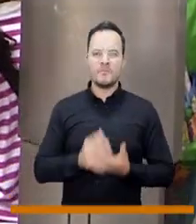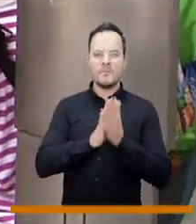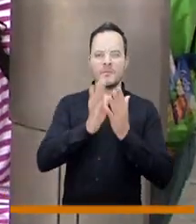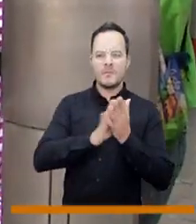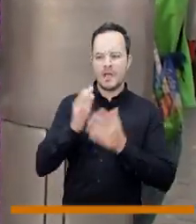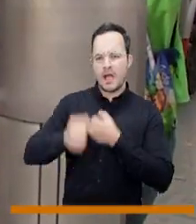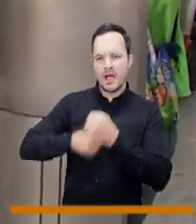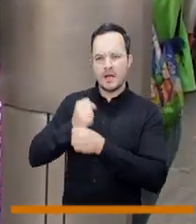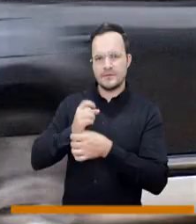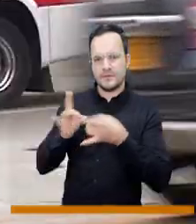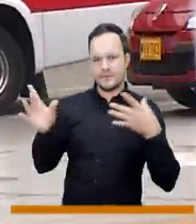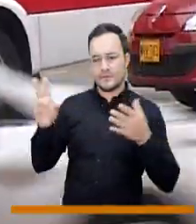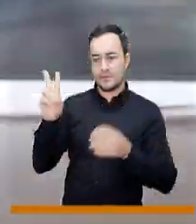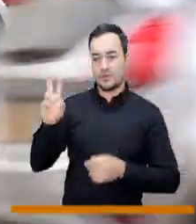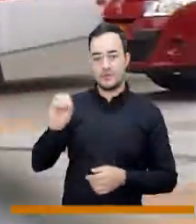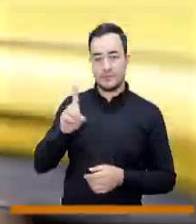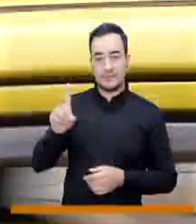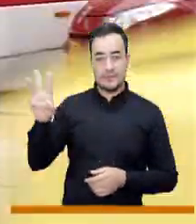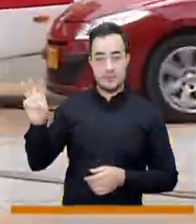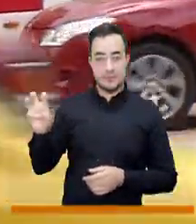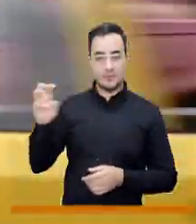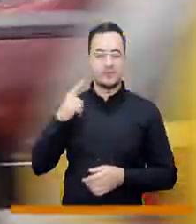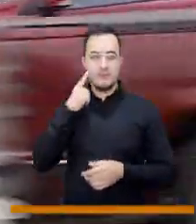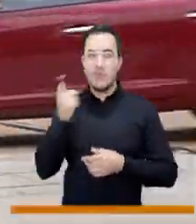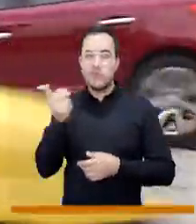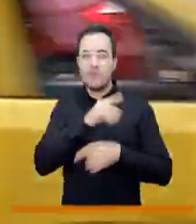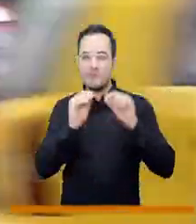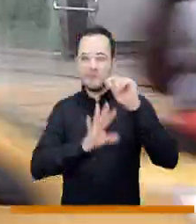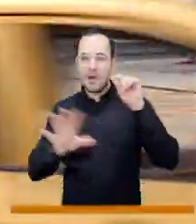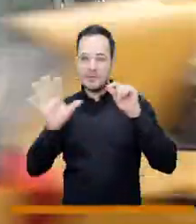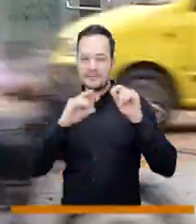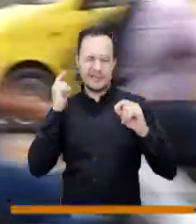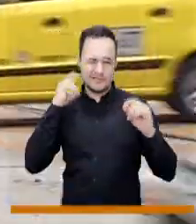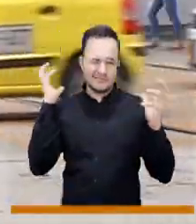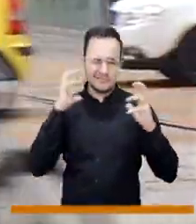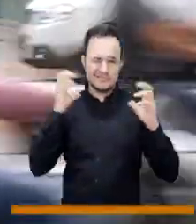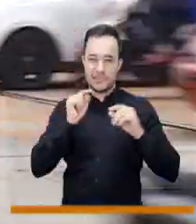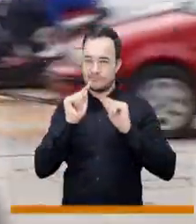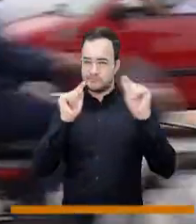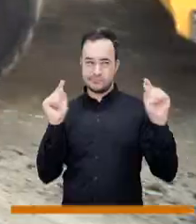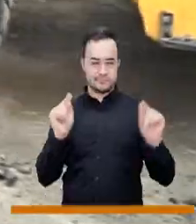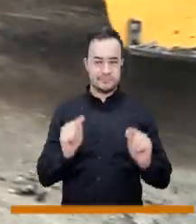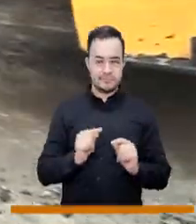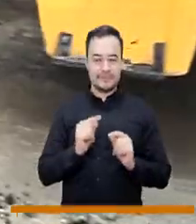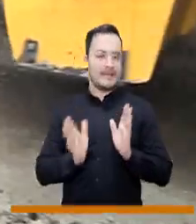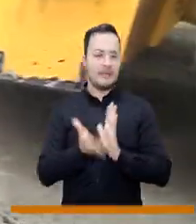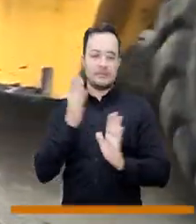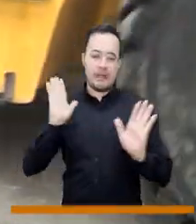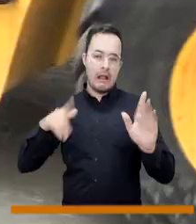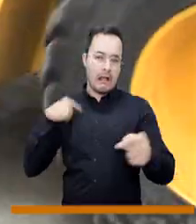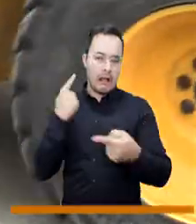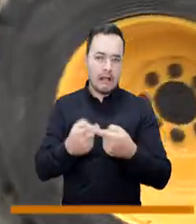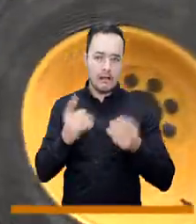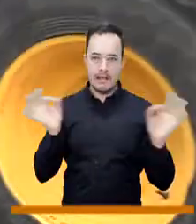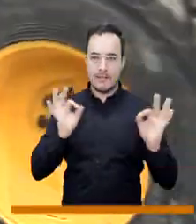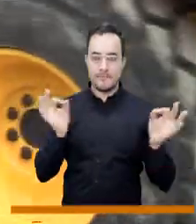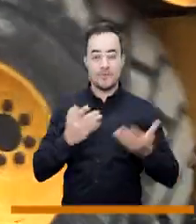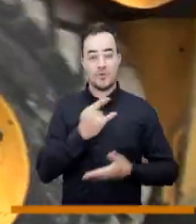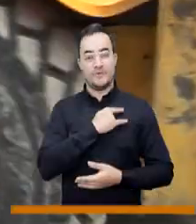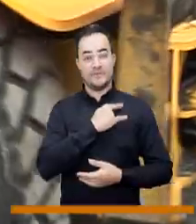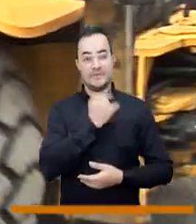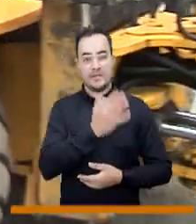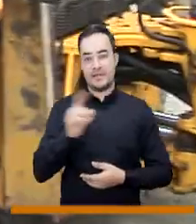Desde el año 2018 no se actualizaban estos mapas. Por eso, este segundo foro regional del ruido que se hizo con la